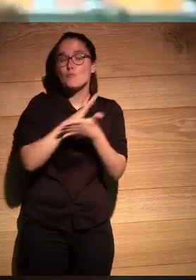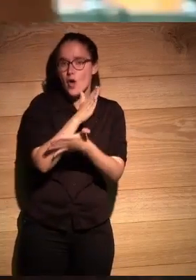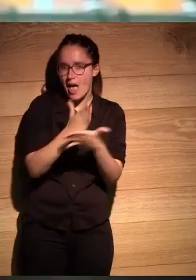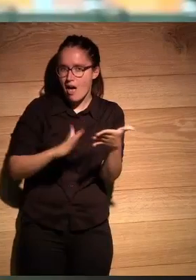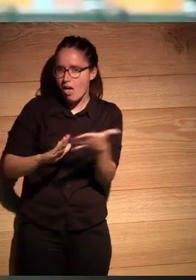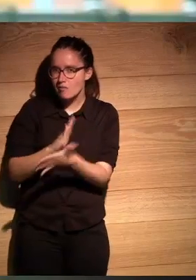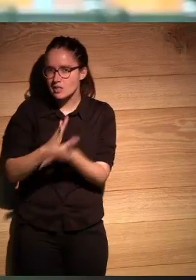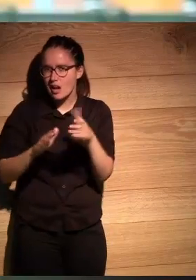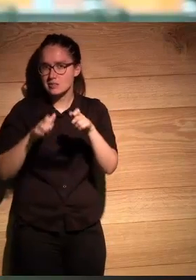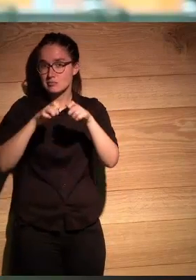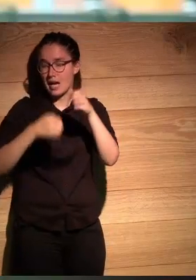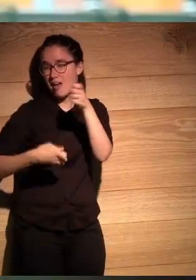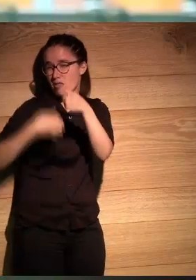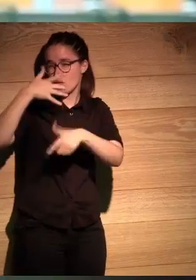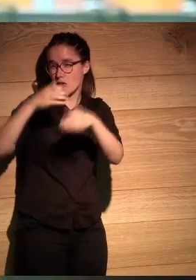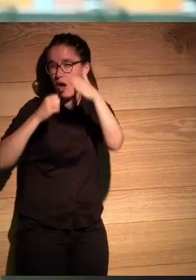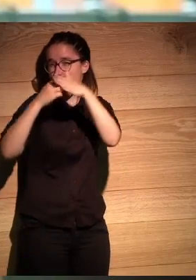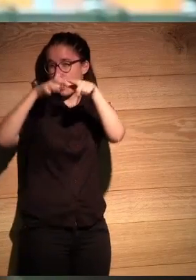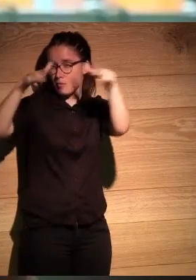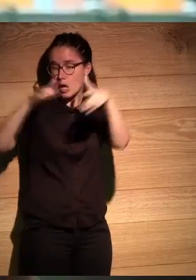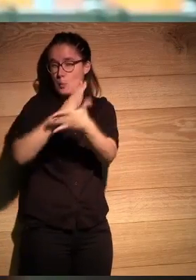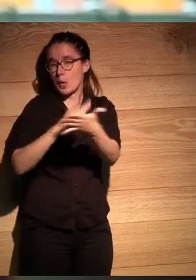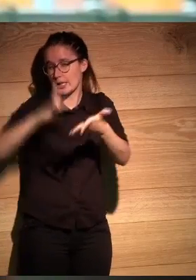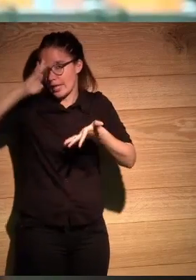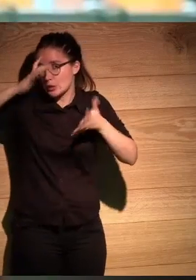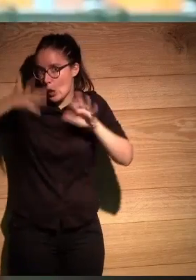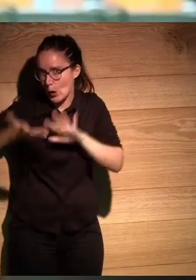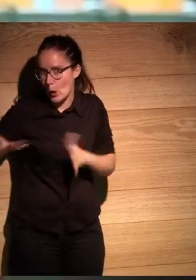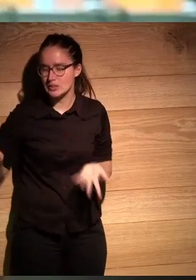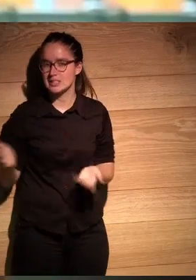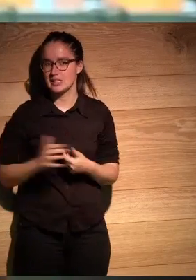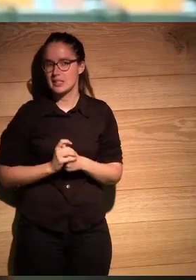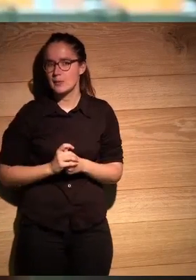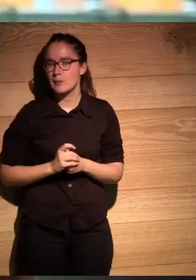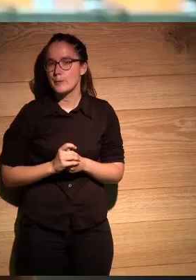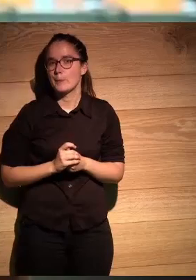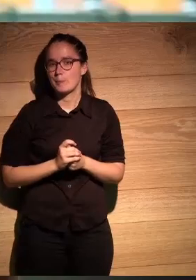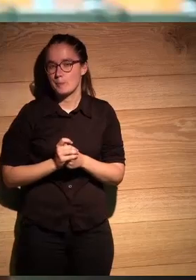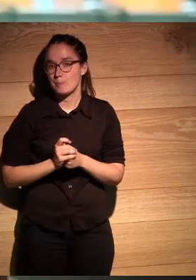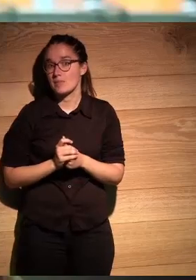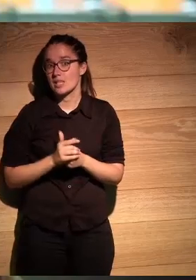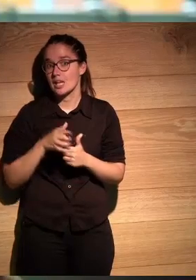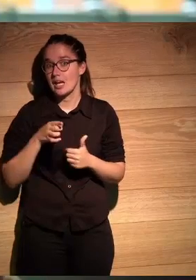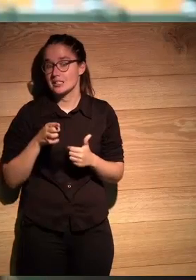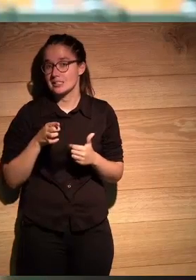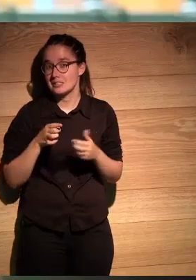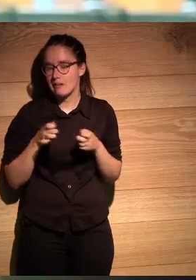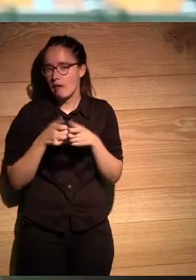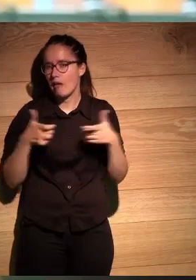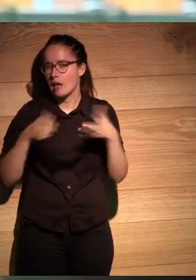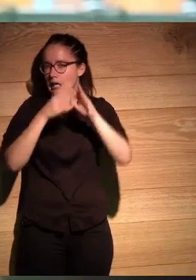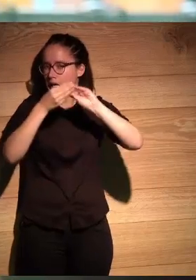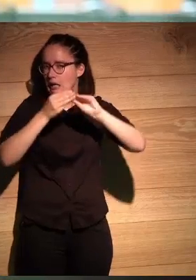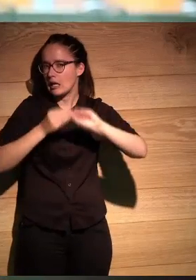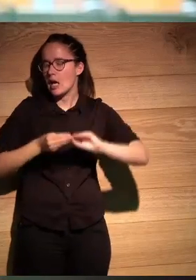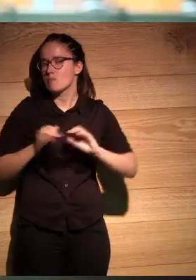azoteas con poetas locos este este ensamble se